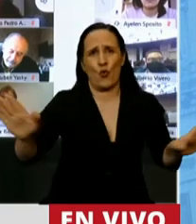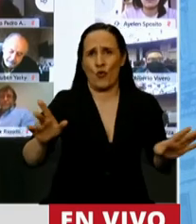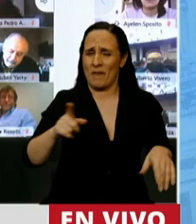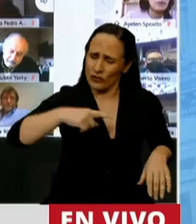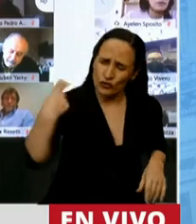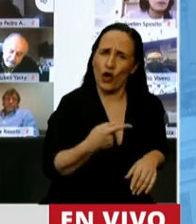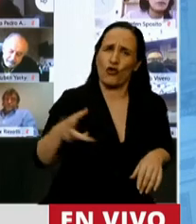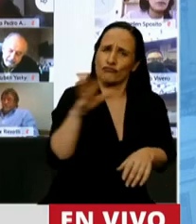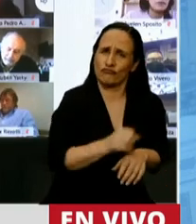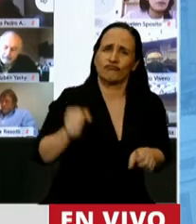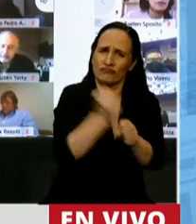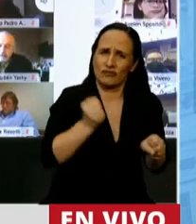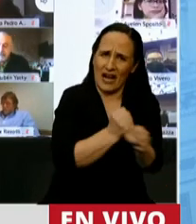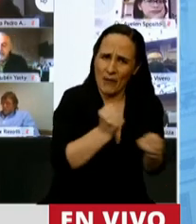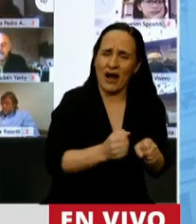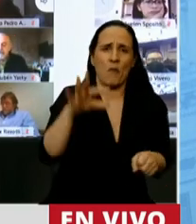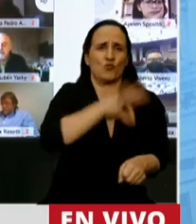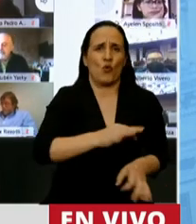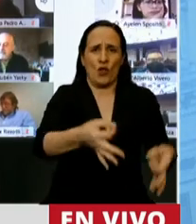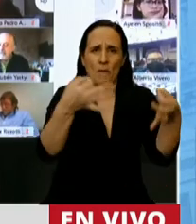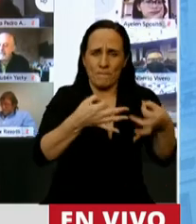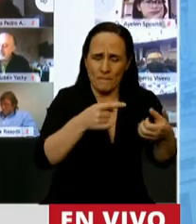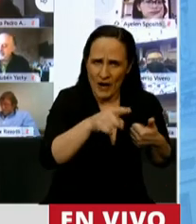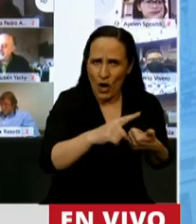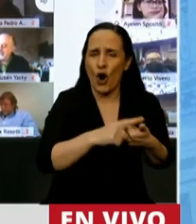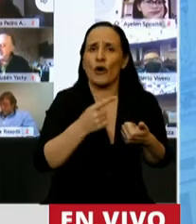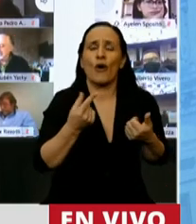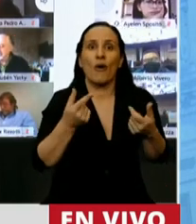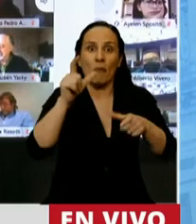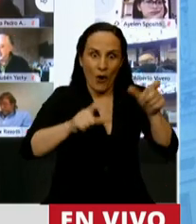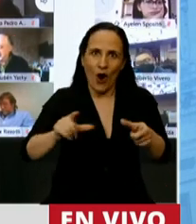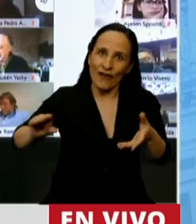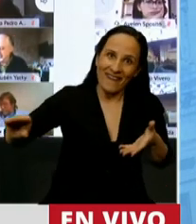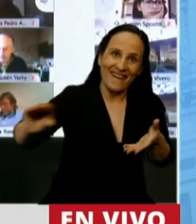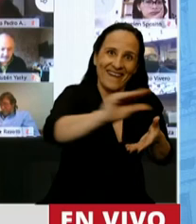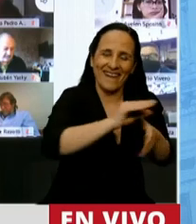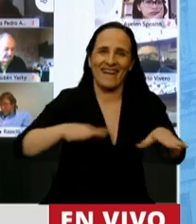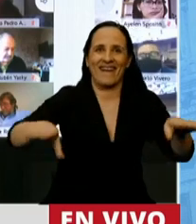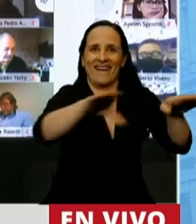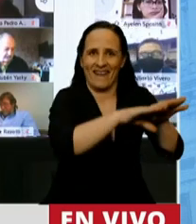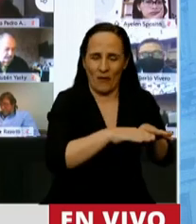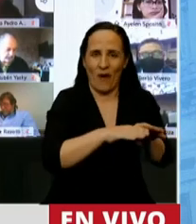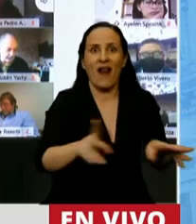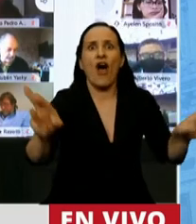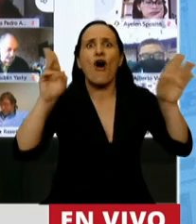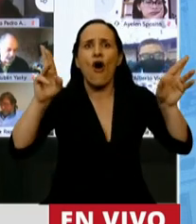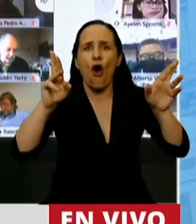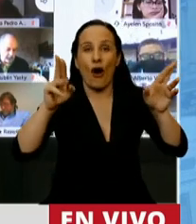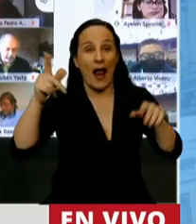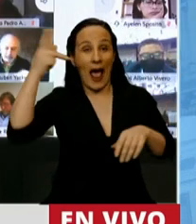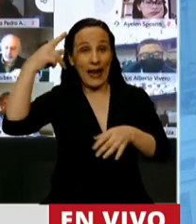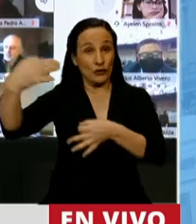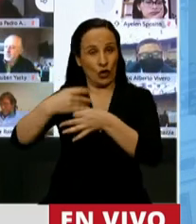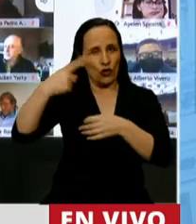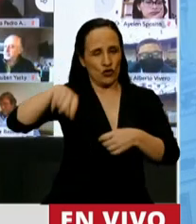trabajo, por más y mejores salarios, por una distribución más justa del ingreso y de la riqueza. Ojalá estemos a la altura de su